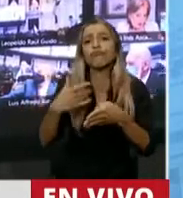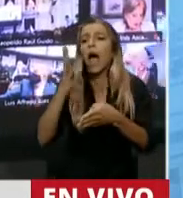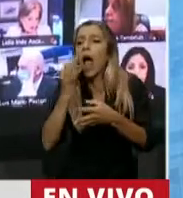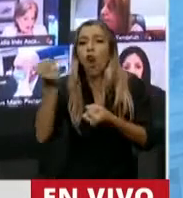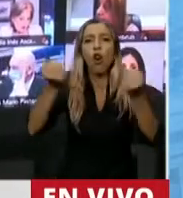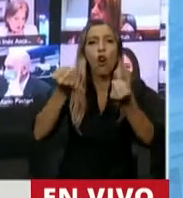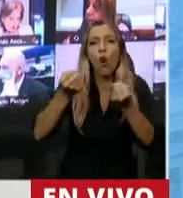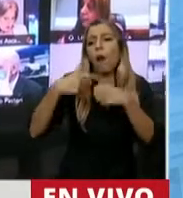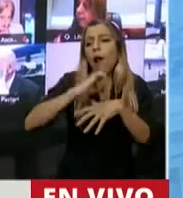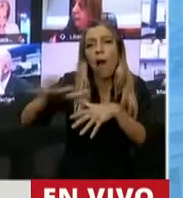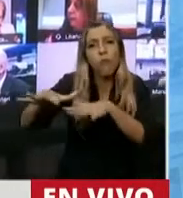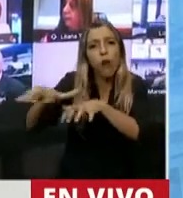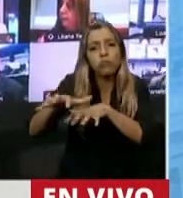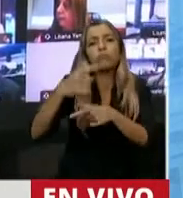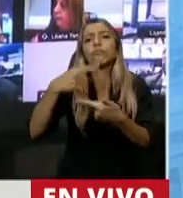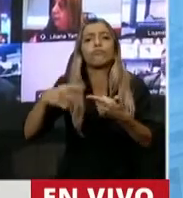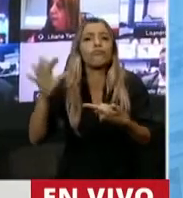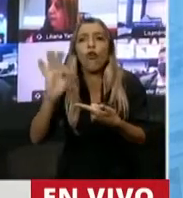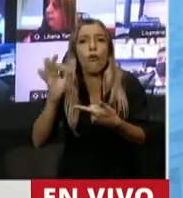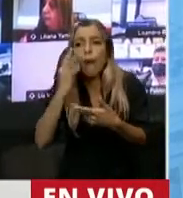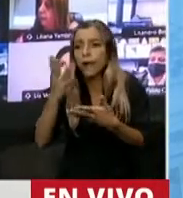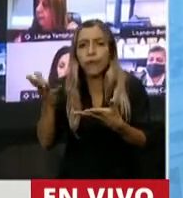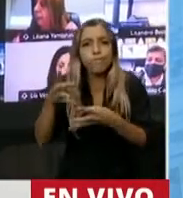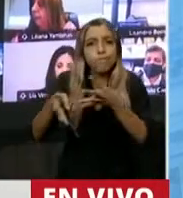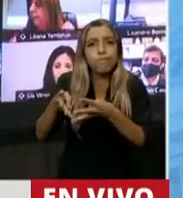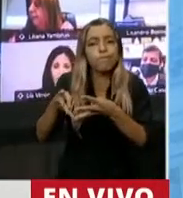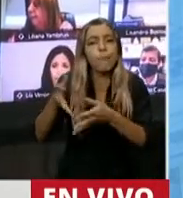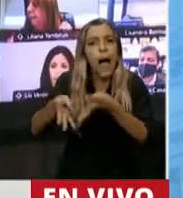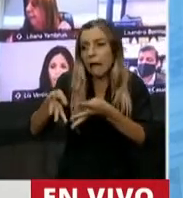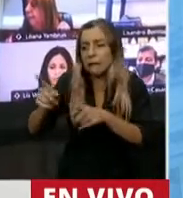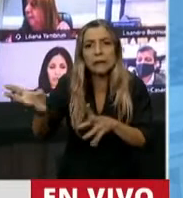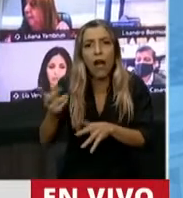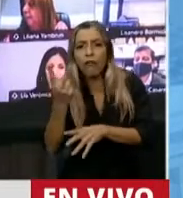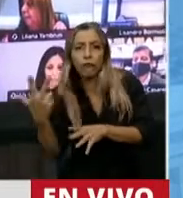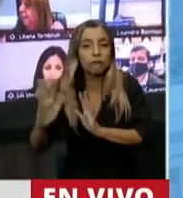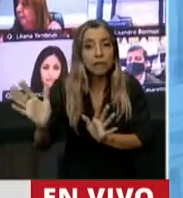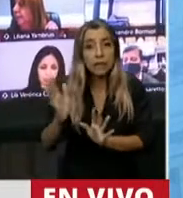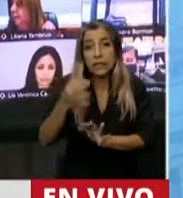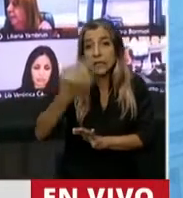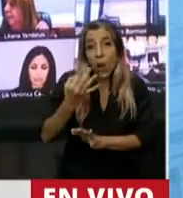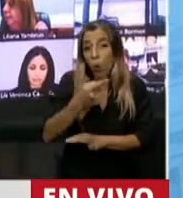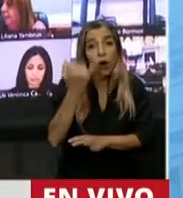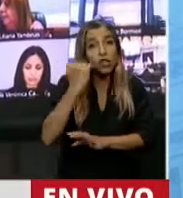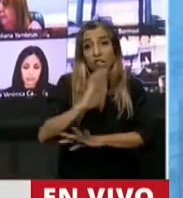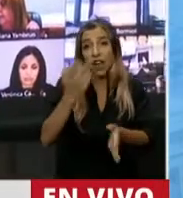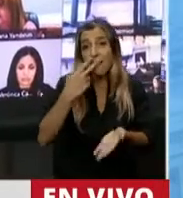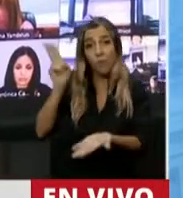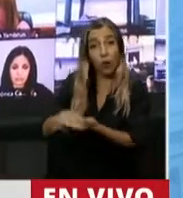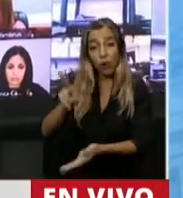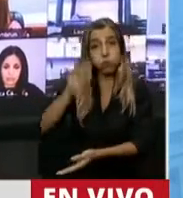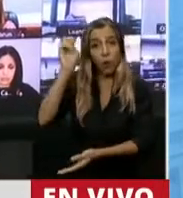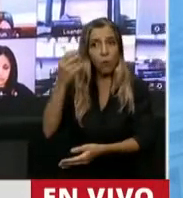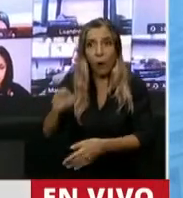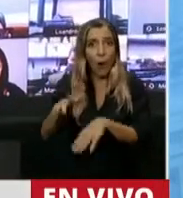que fuere, seguramente alcanza la base imponible, el mínimo no imponible de este impuesto.